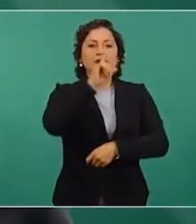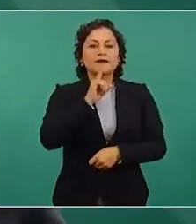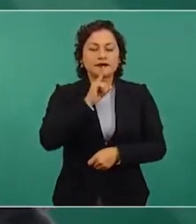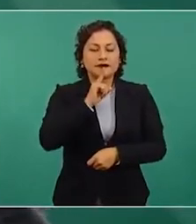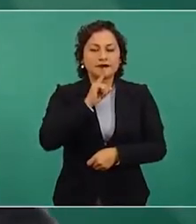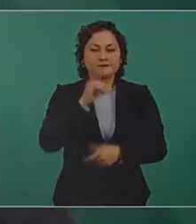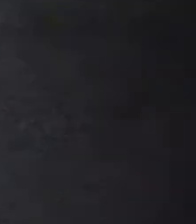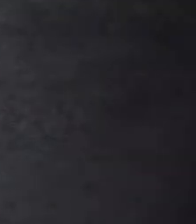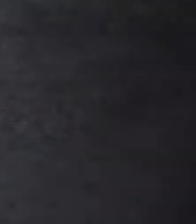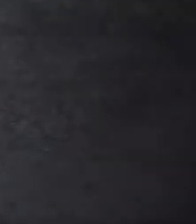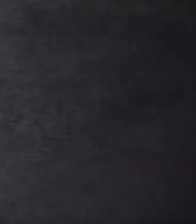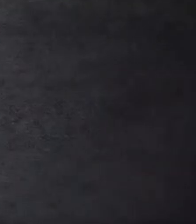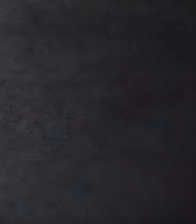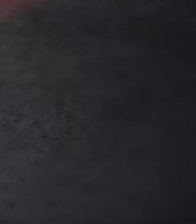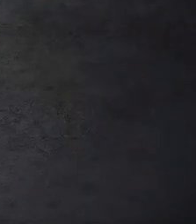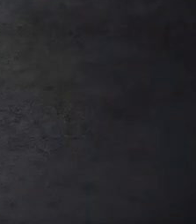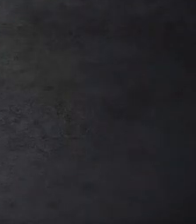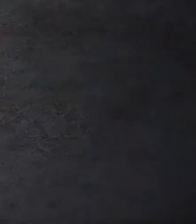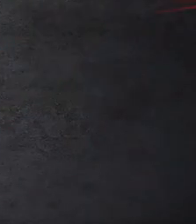Muchas gracias.